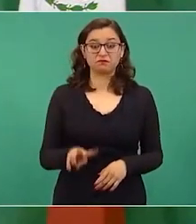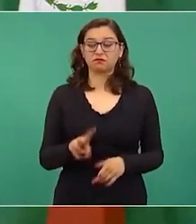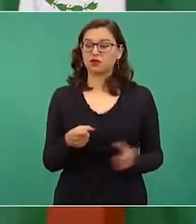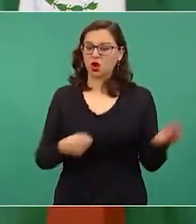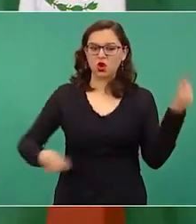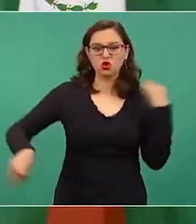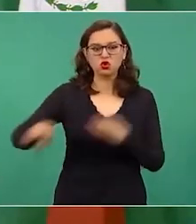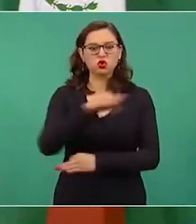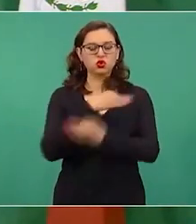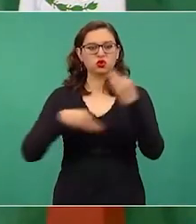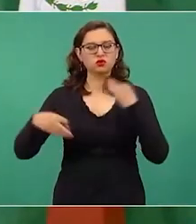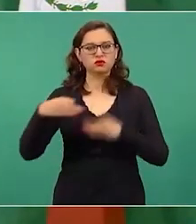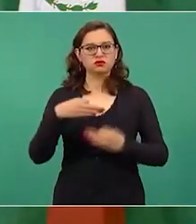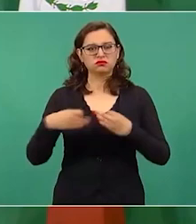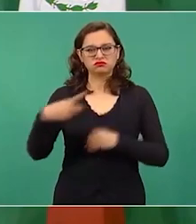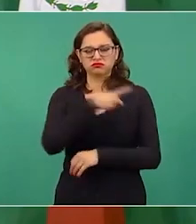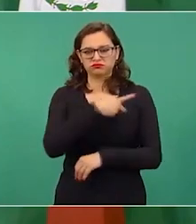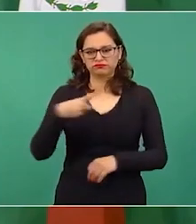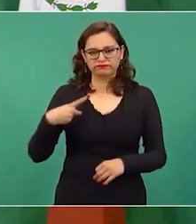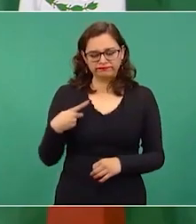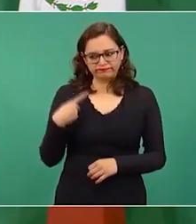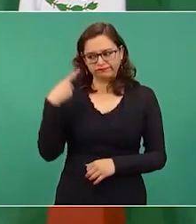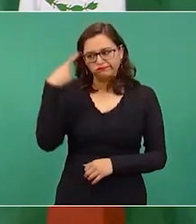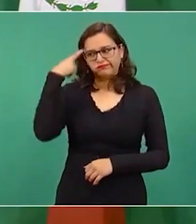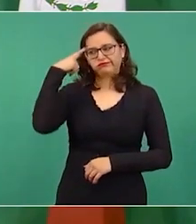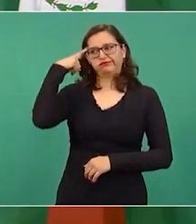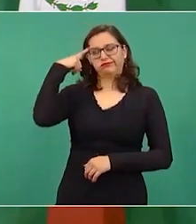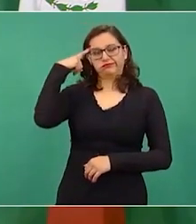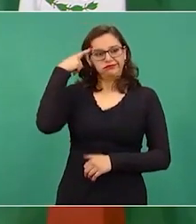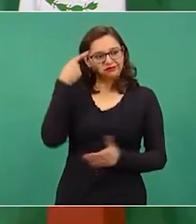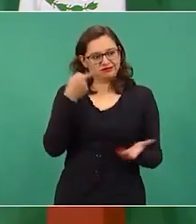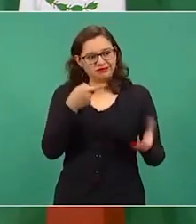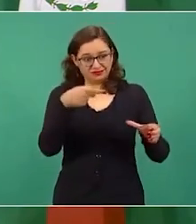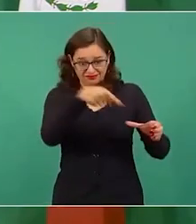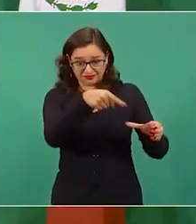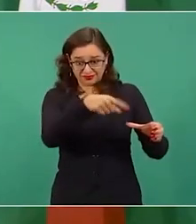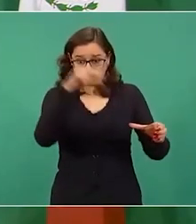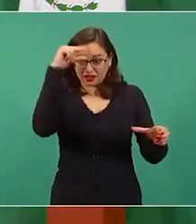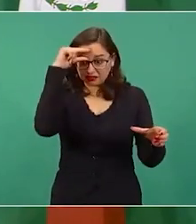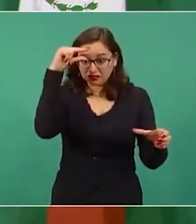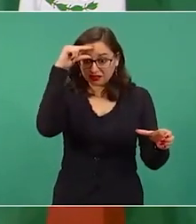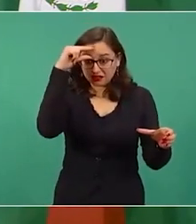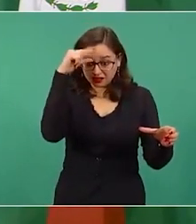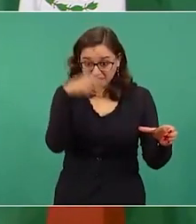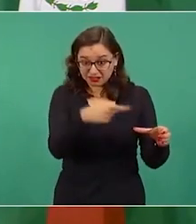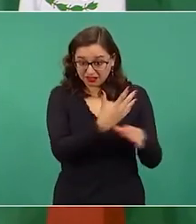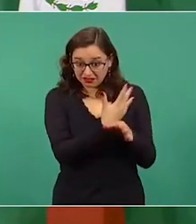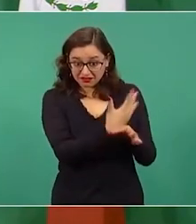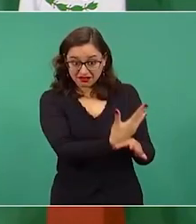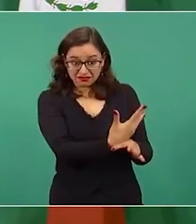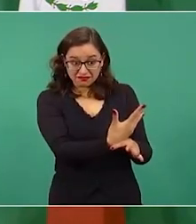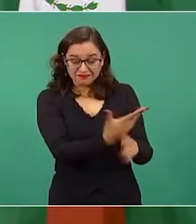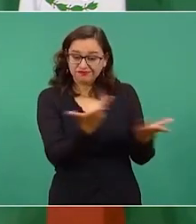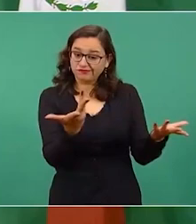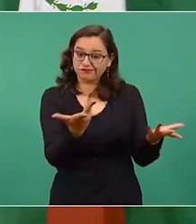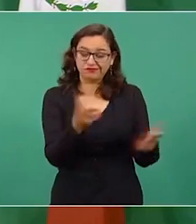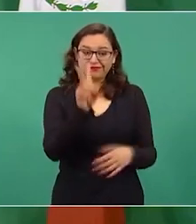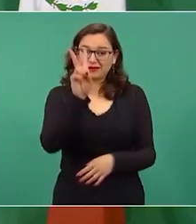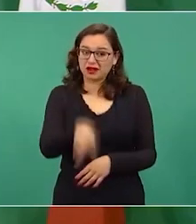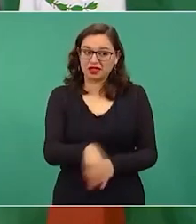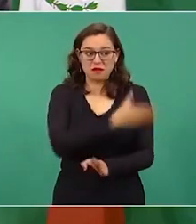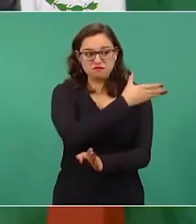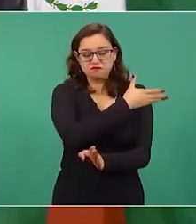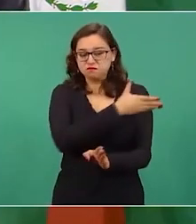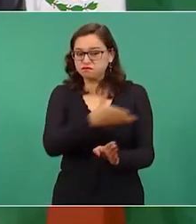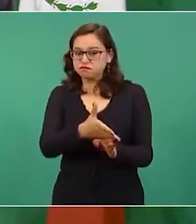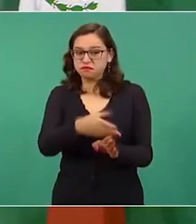analicemos el grado de descomposición al que nos llevaron con